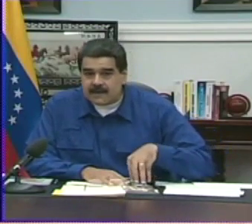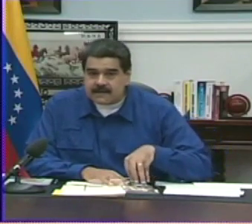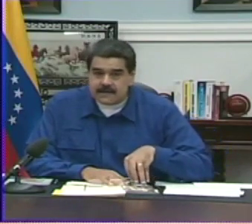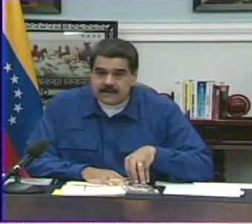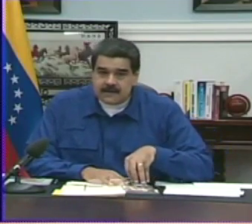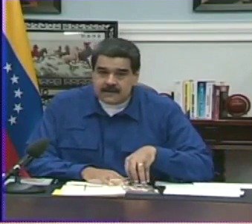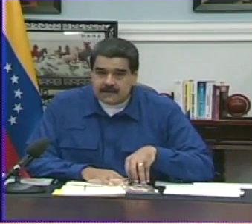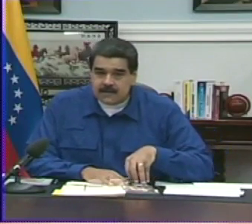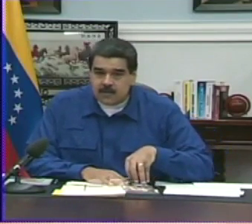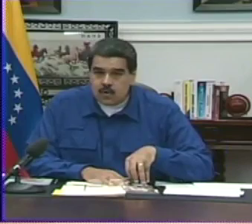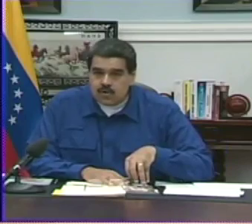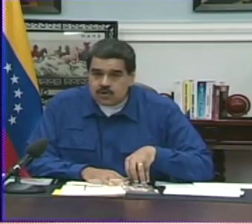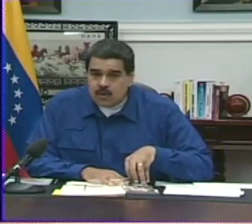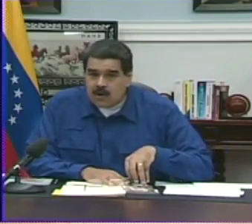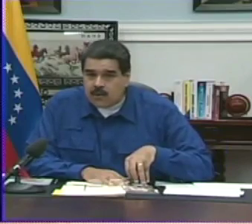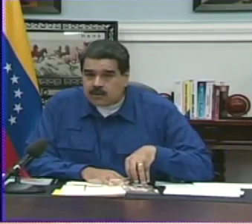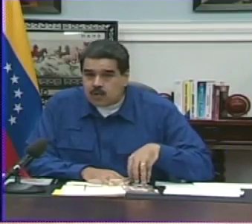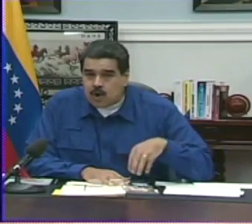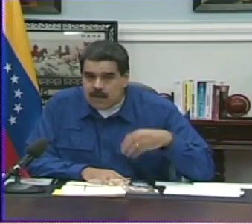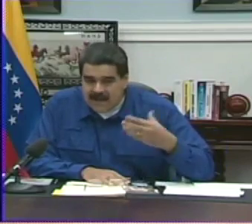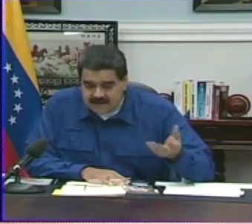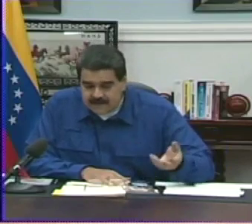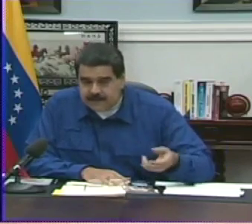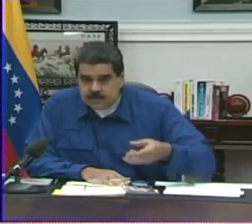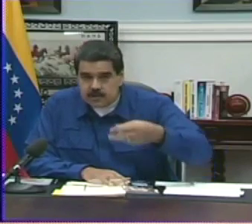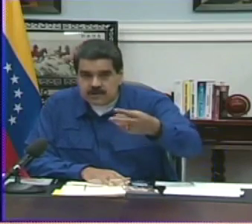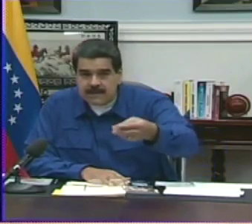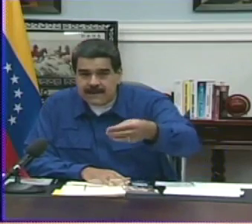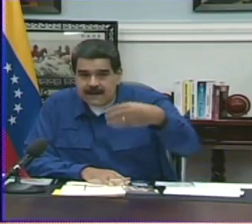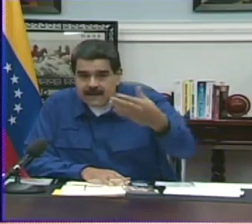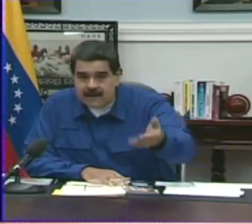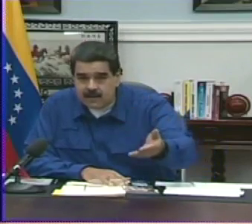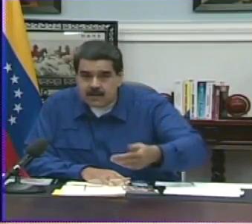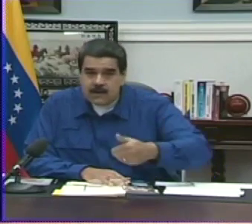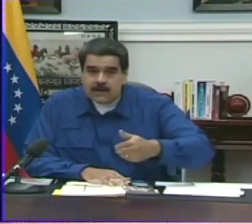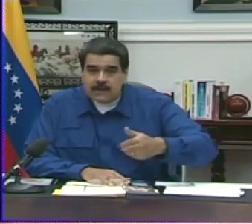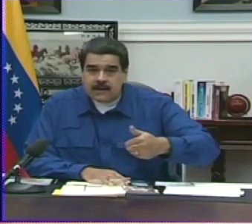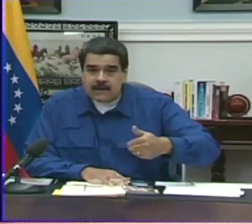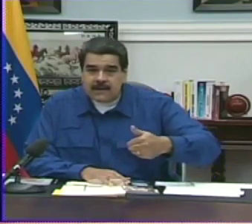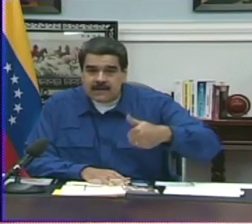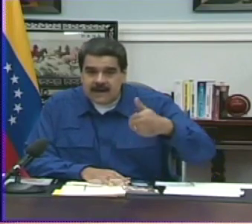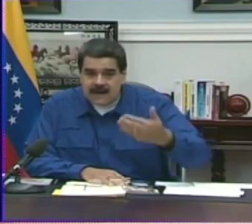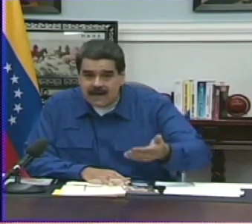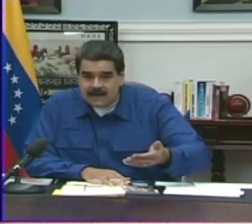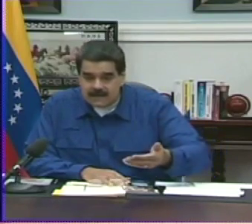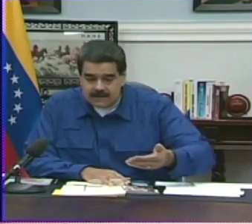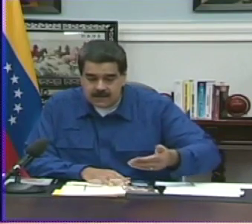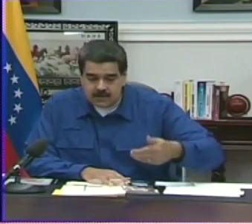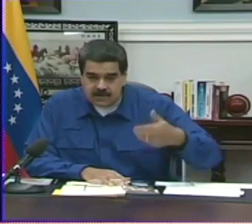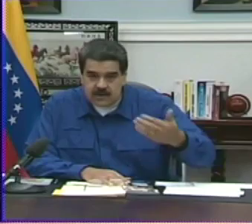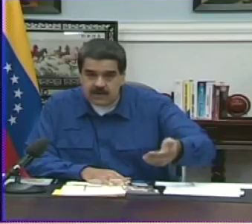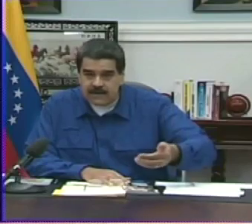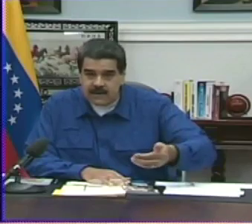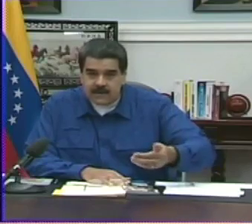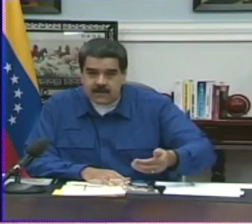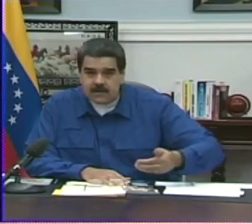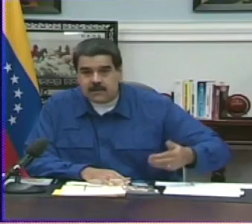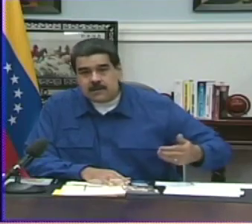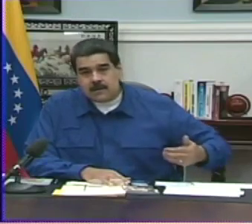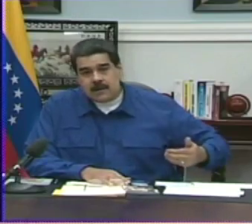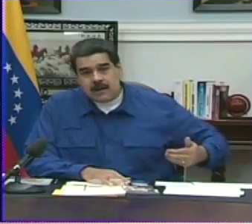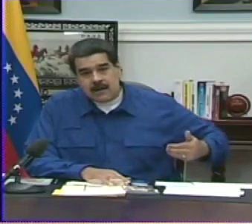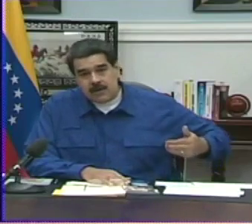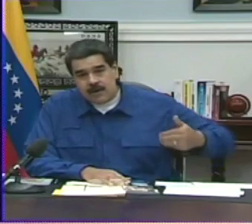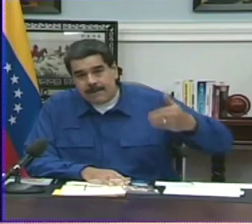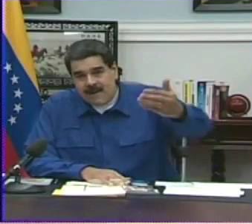Iniciativas Junto a la juventud ¿Cómo marcha? Pues son dos temas que les dejo Desde acá Desde el Consejo de Ministros